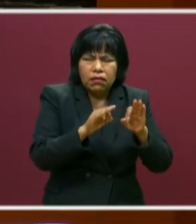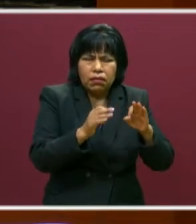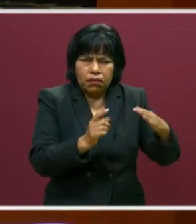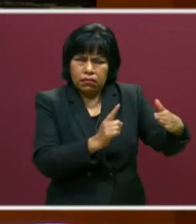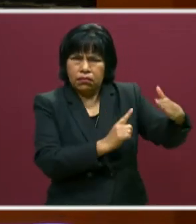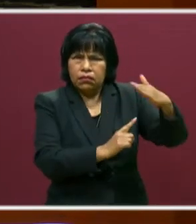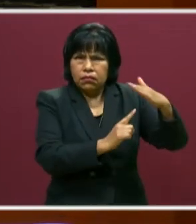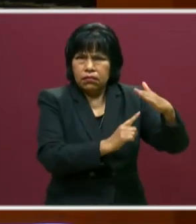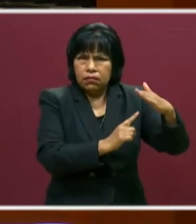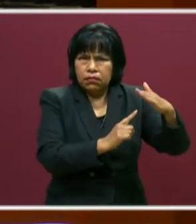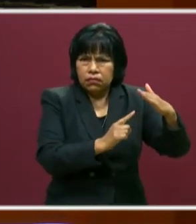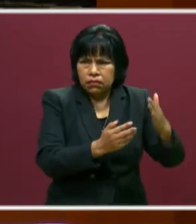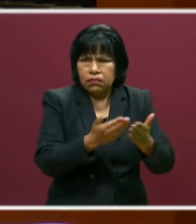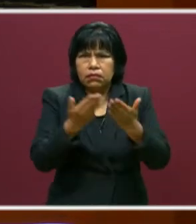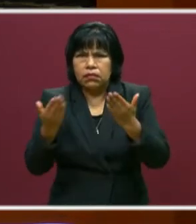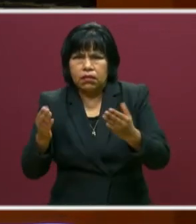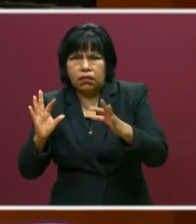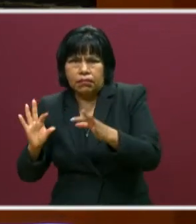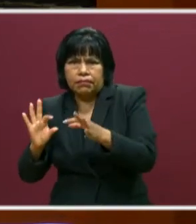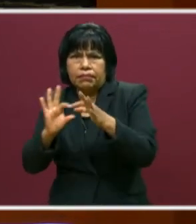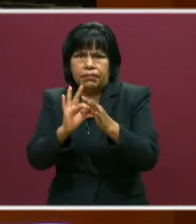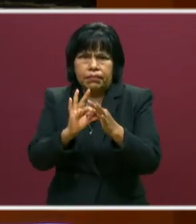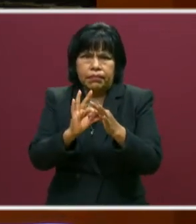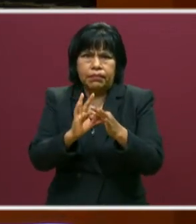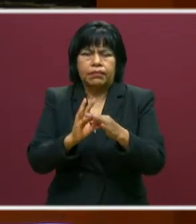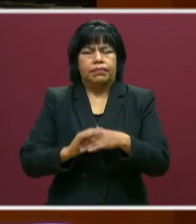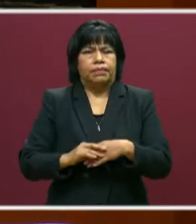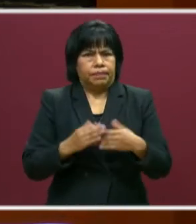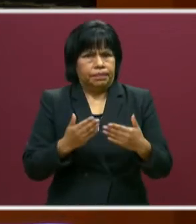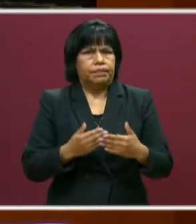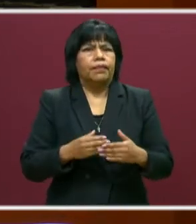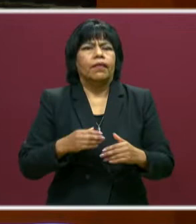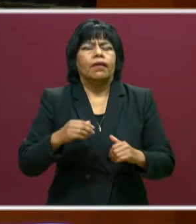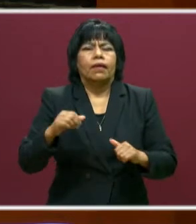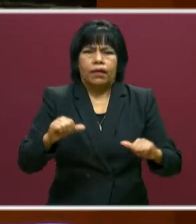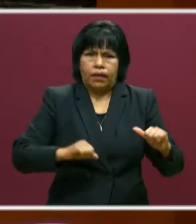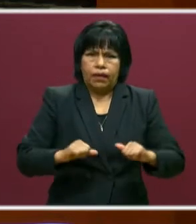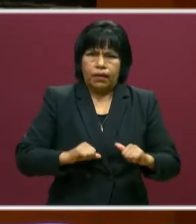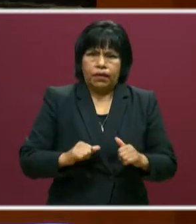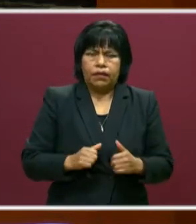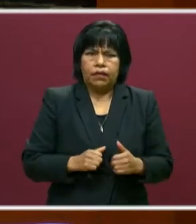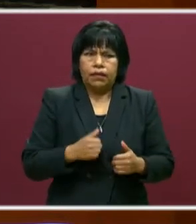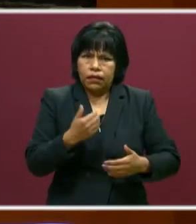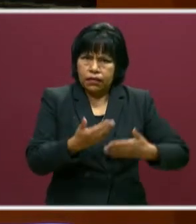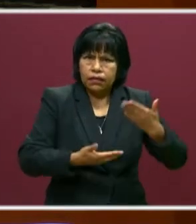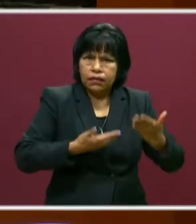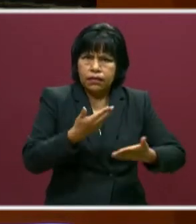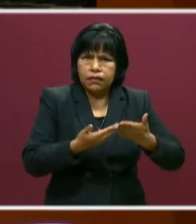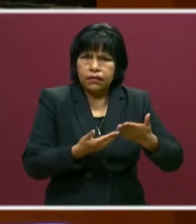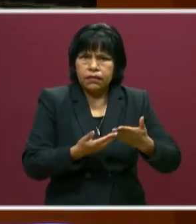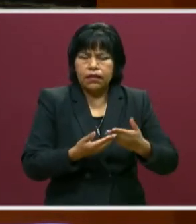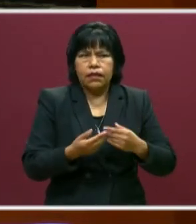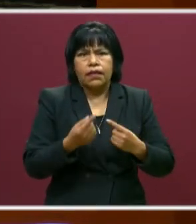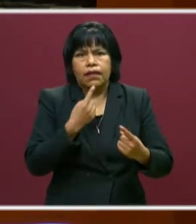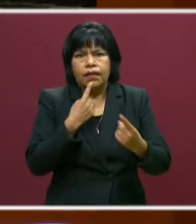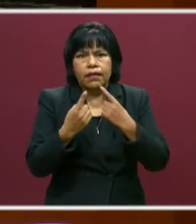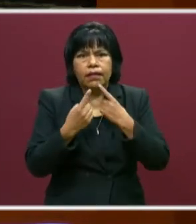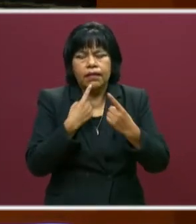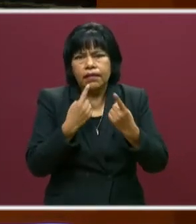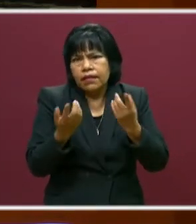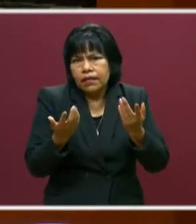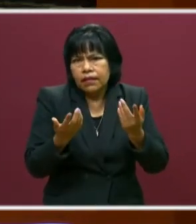conservarlo. Así es. Luego dice, más actividades cooperativas o colaborativas, basada en el diálogo supervisado entre iguales.